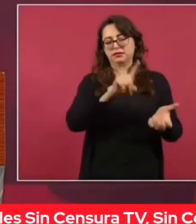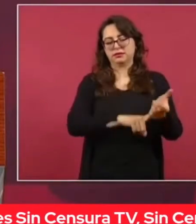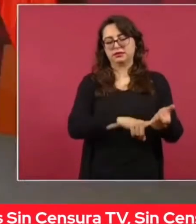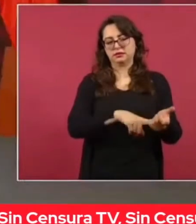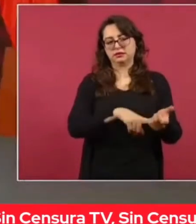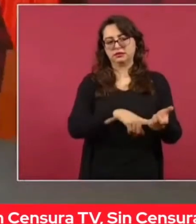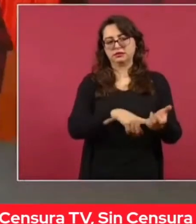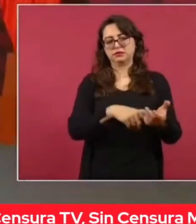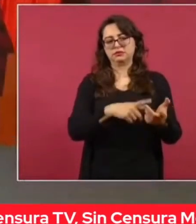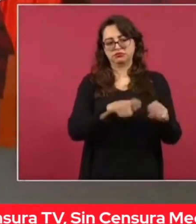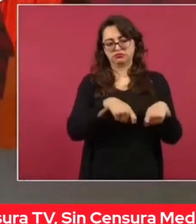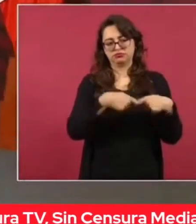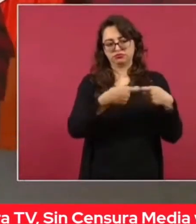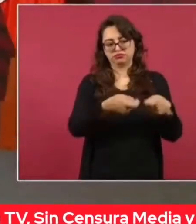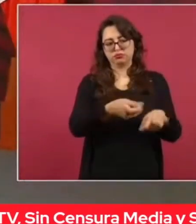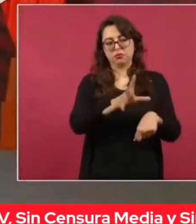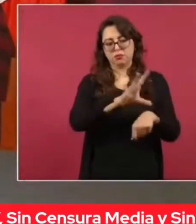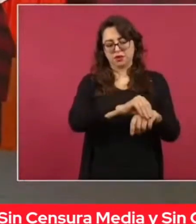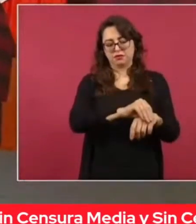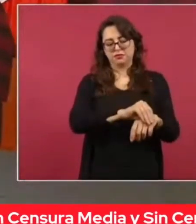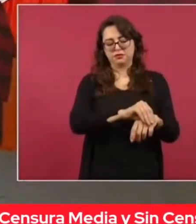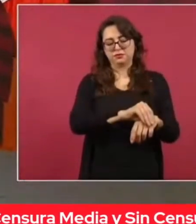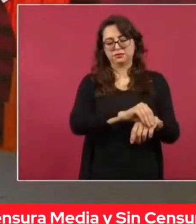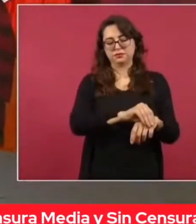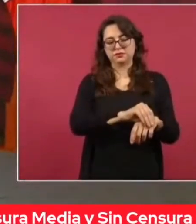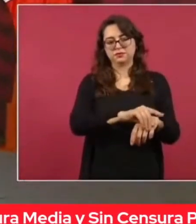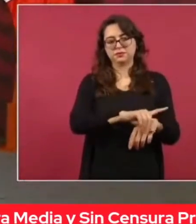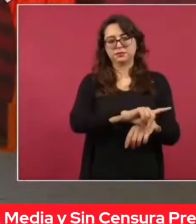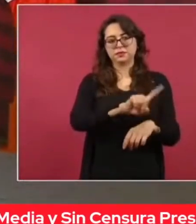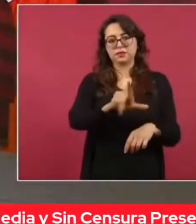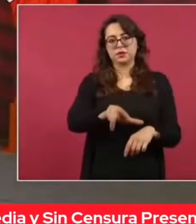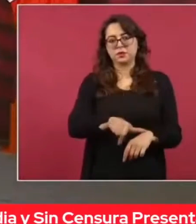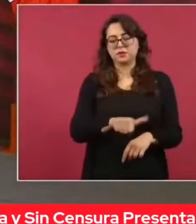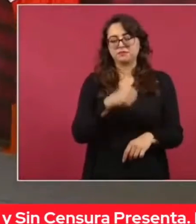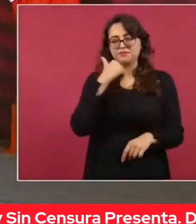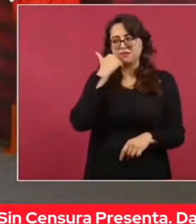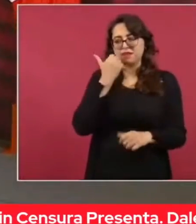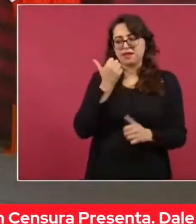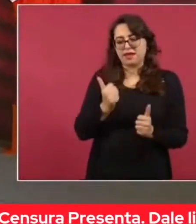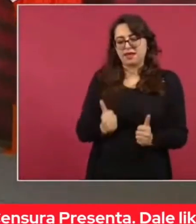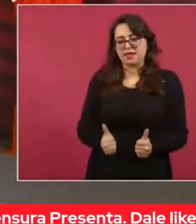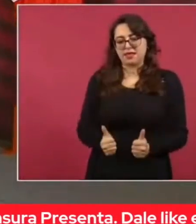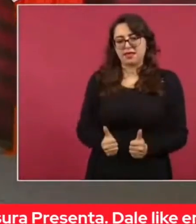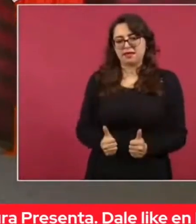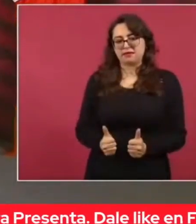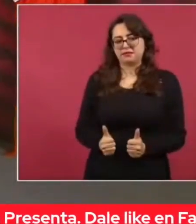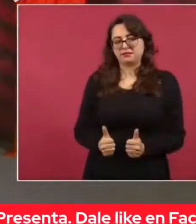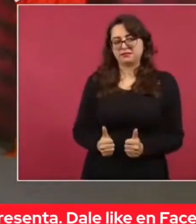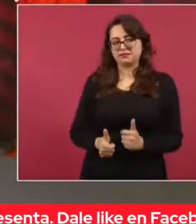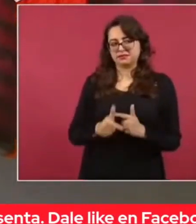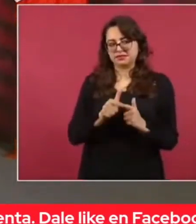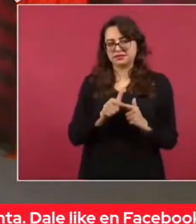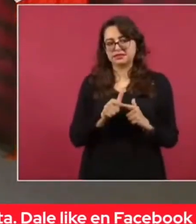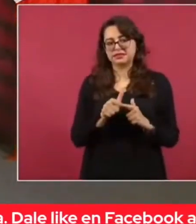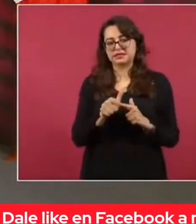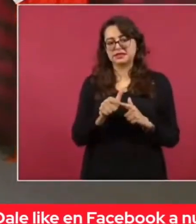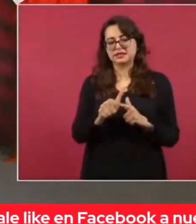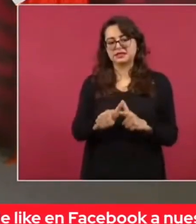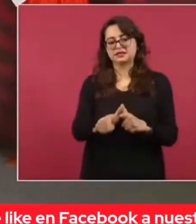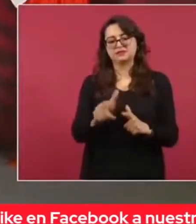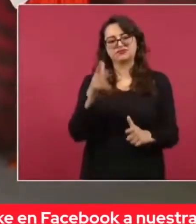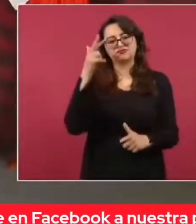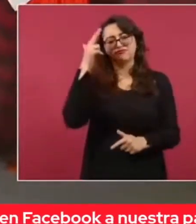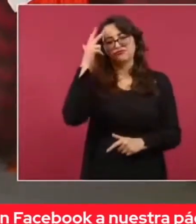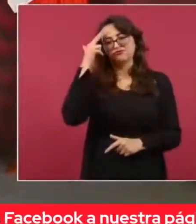Porfirio Díaz le echó a andar, ¿no? Todo un movimiento. En aquel entonces se le ocurrió a